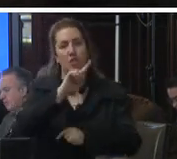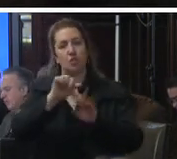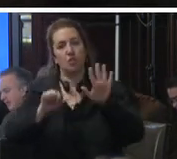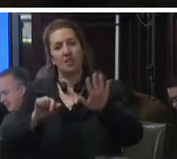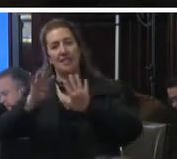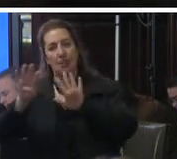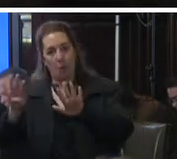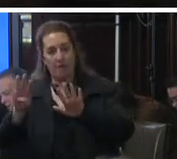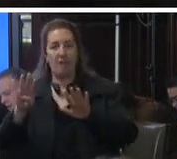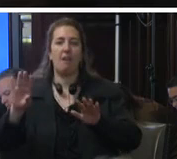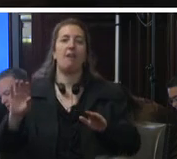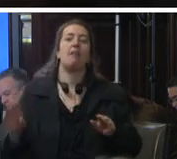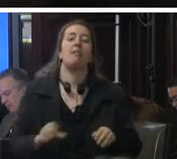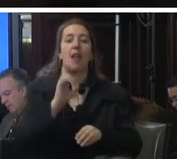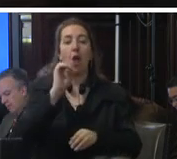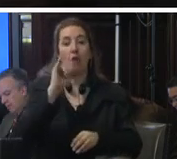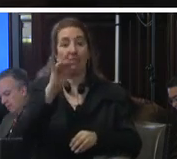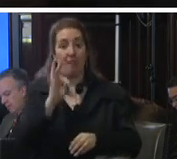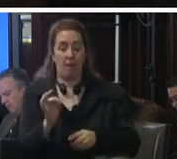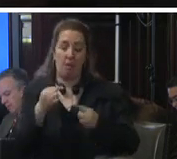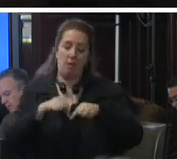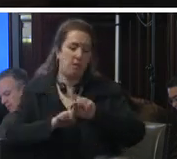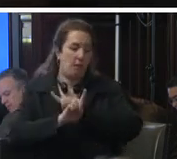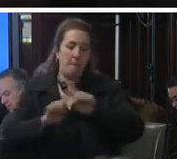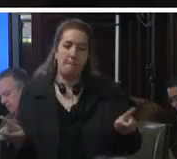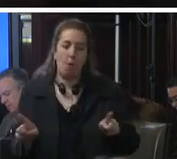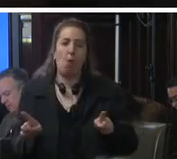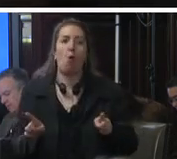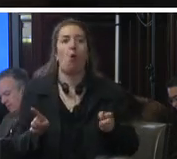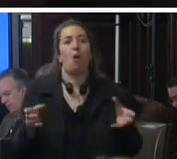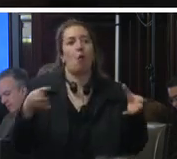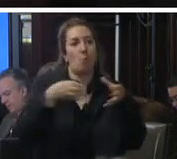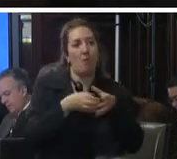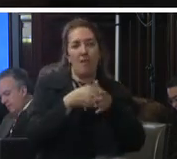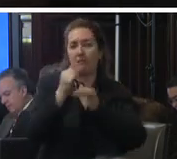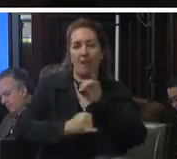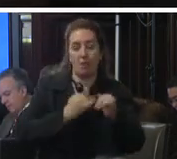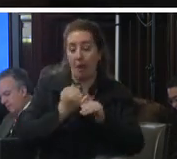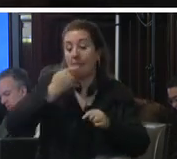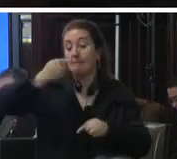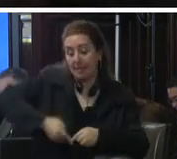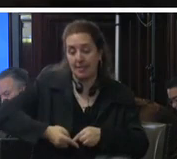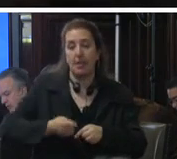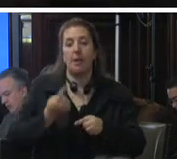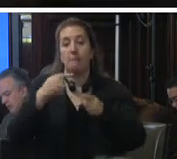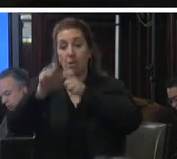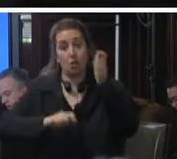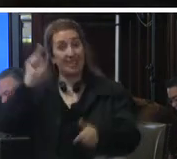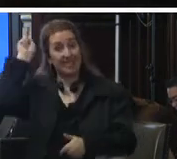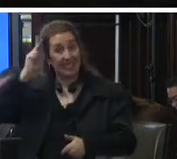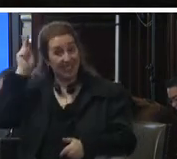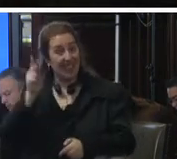de la organización internacional del trabajo y en la normatividad nacional en la que se mandata que en el caso de personas indígenas